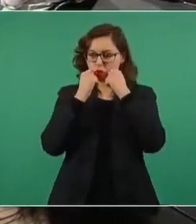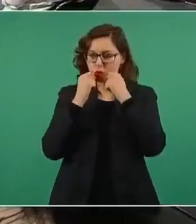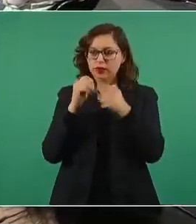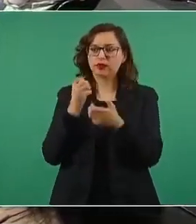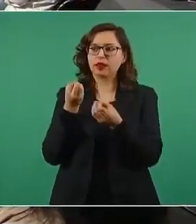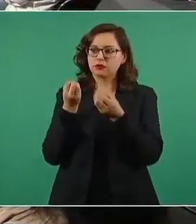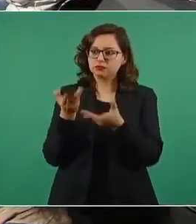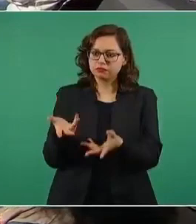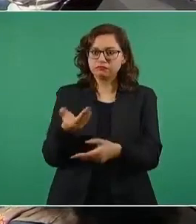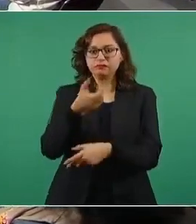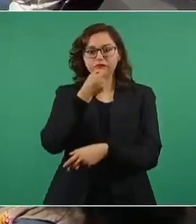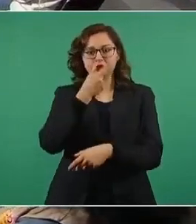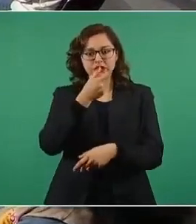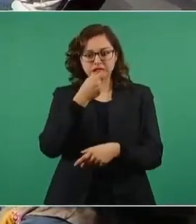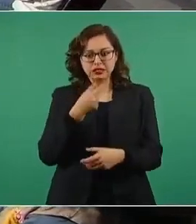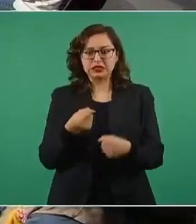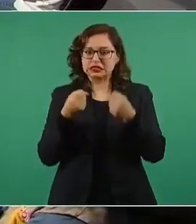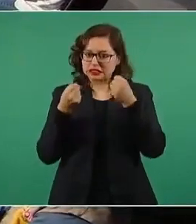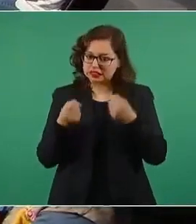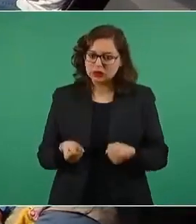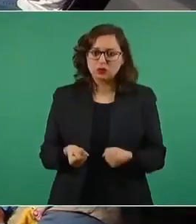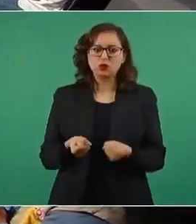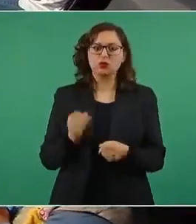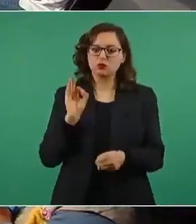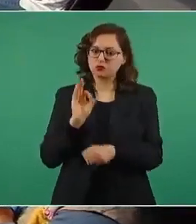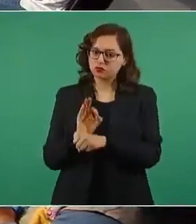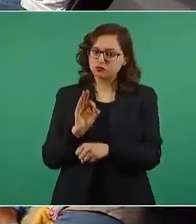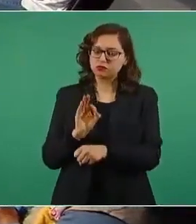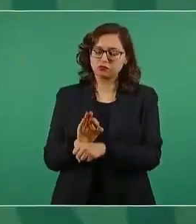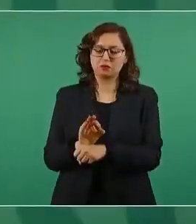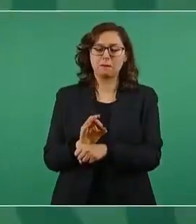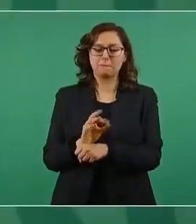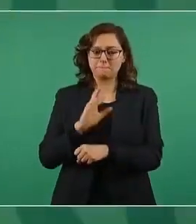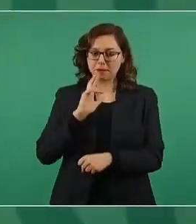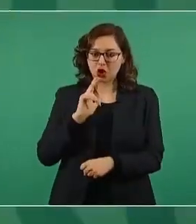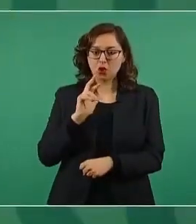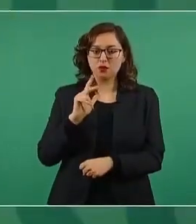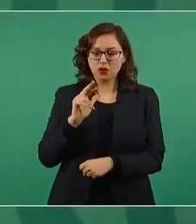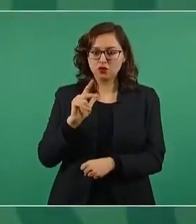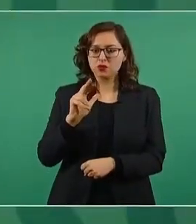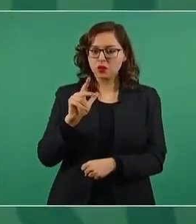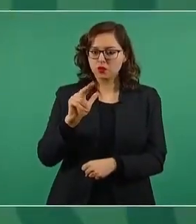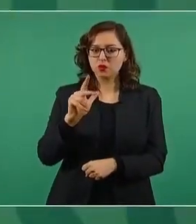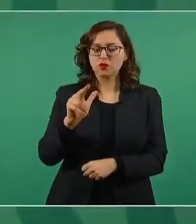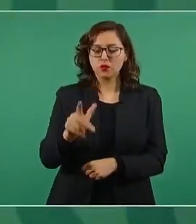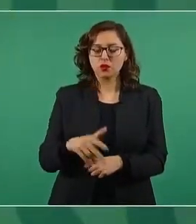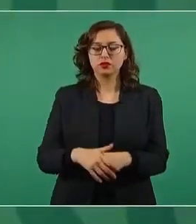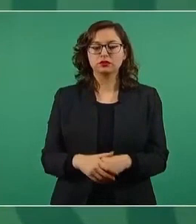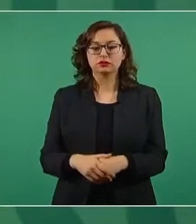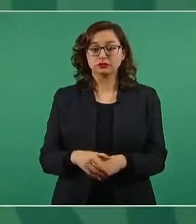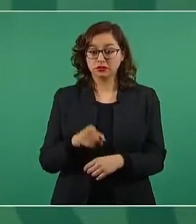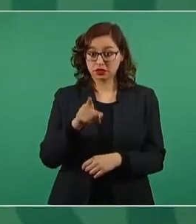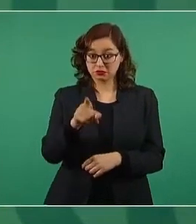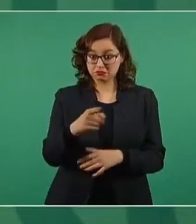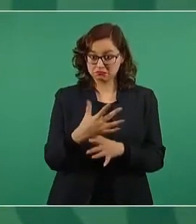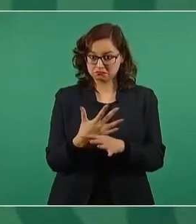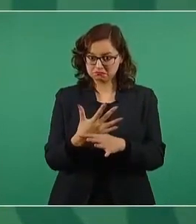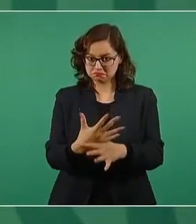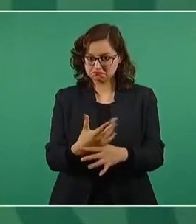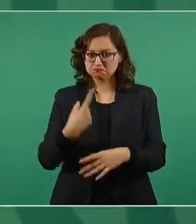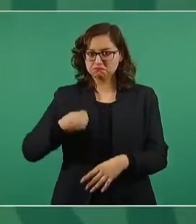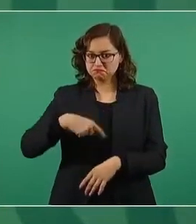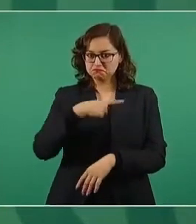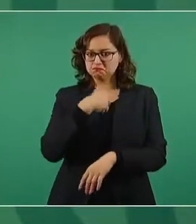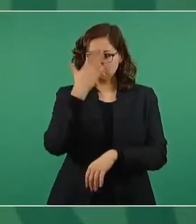vez en mejores condiciones el derecho a la salud. Entonces, tomamos nota de lo que estás